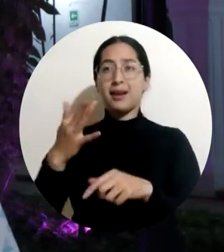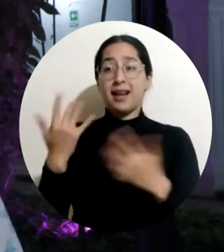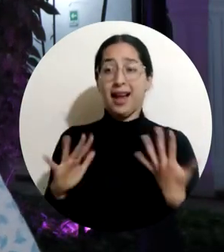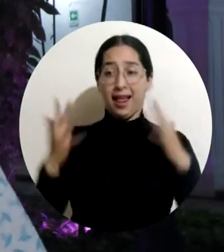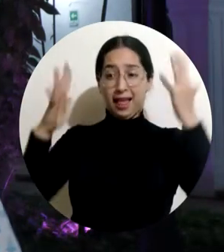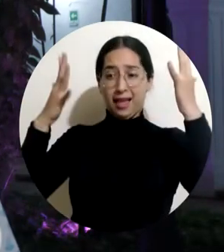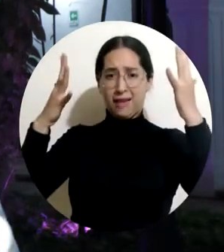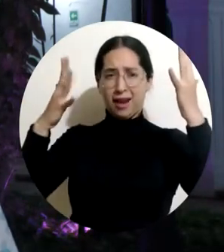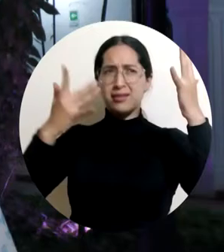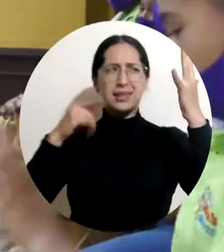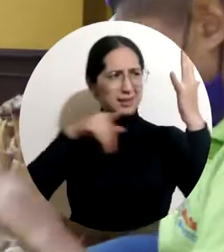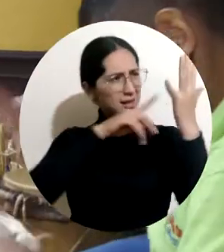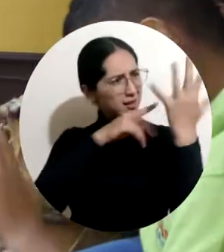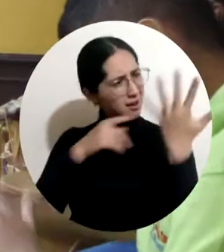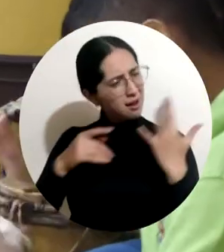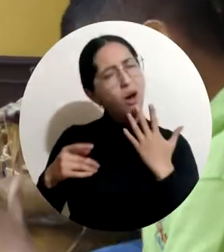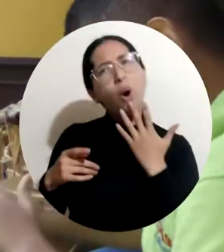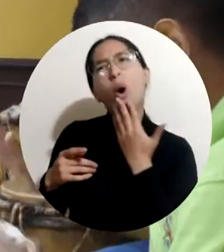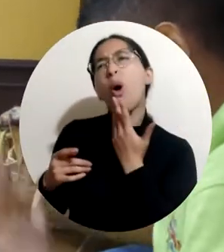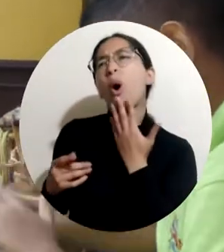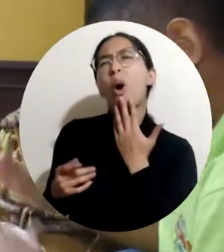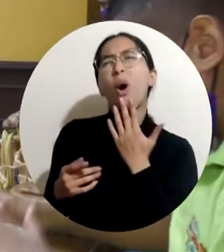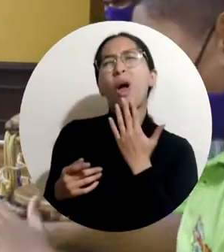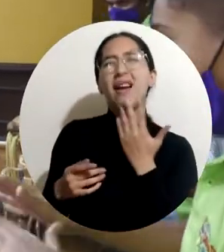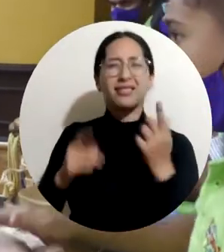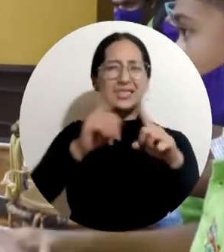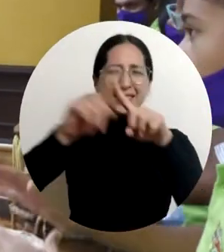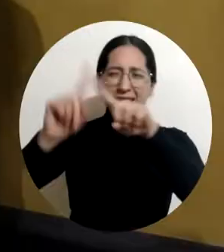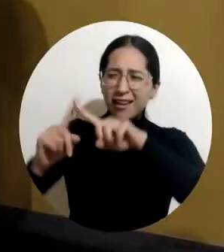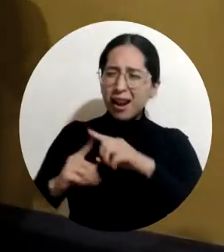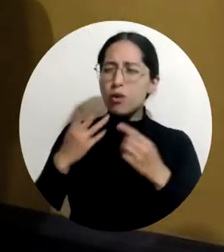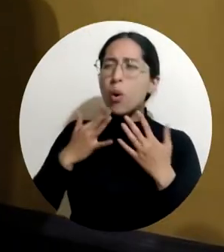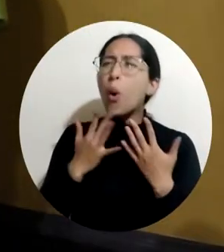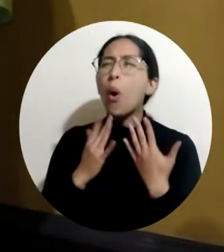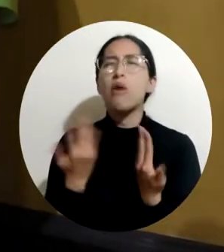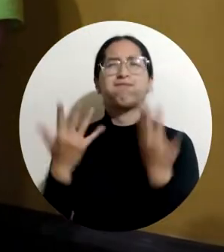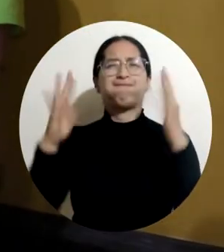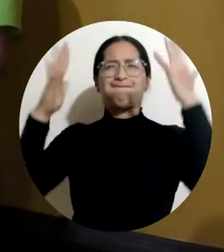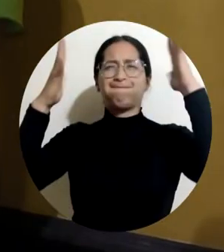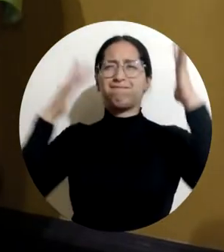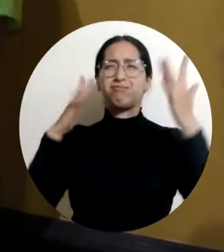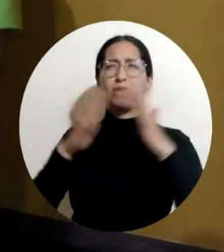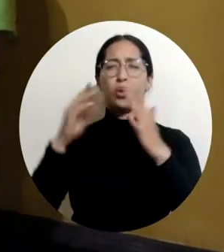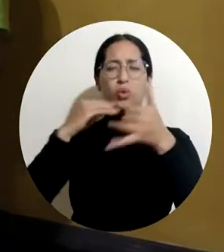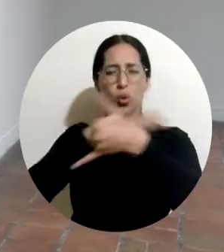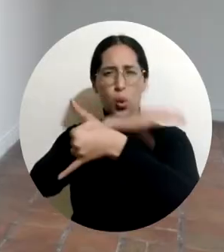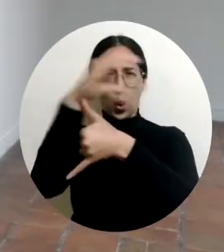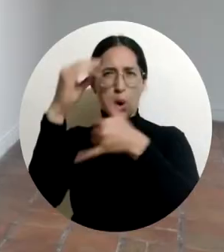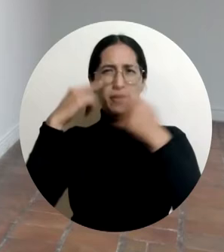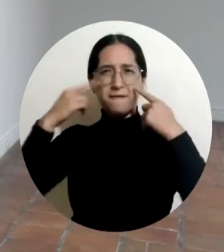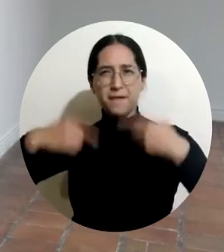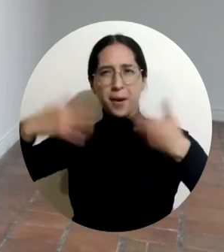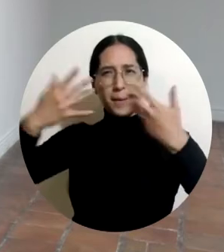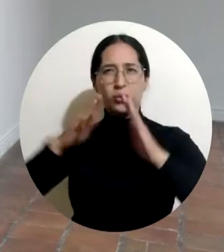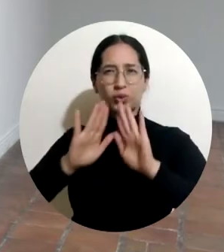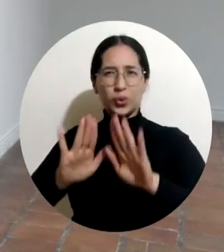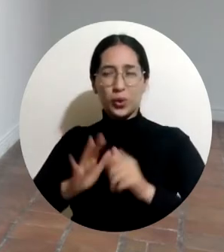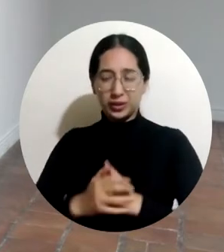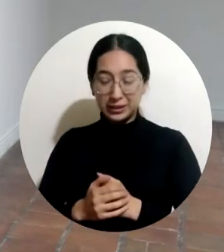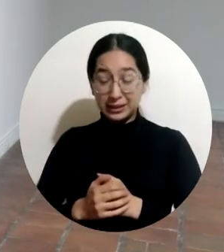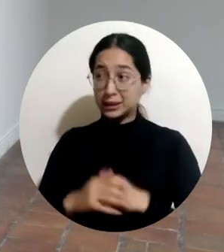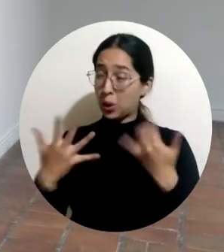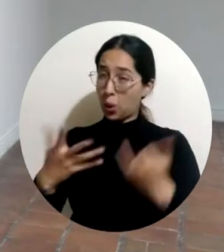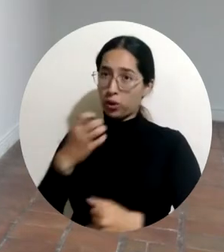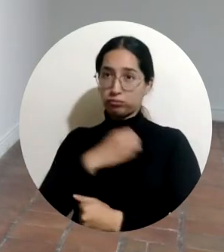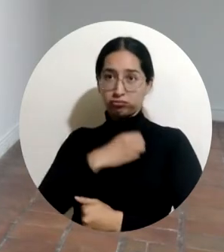todo de los colores del Carnaval, porque el Carnaval es una de las fiestas más representativas del Caribe colombiano. Esto para mí ha sido una